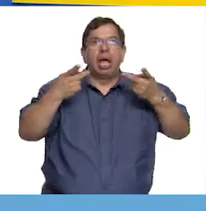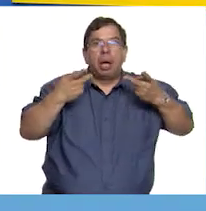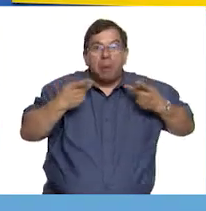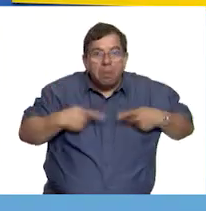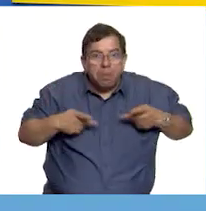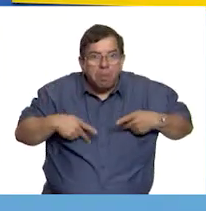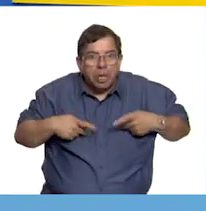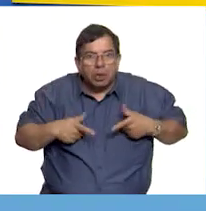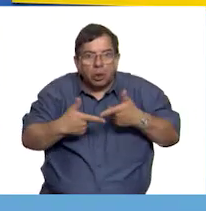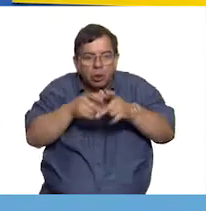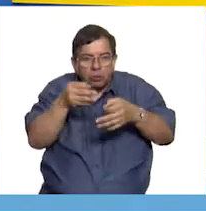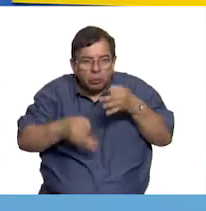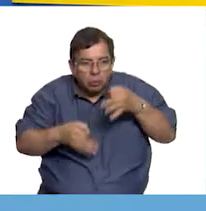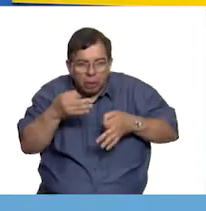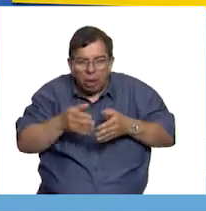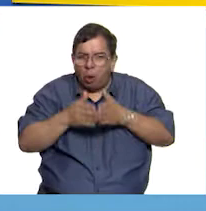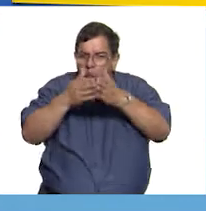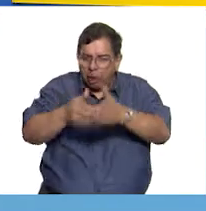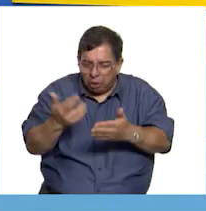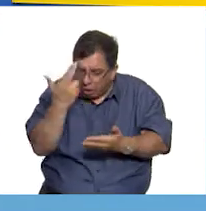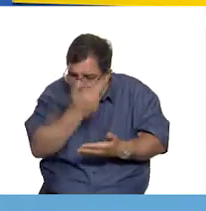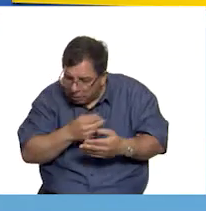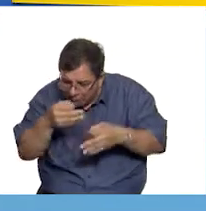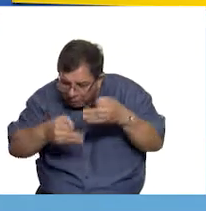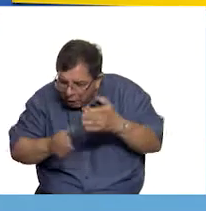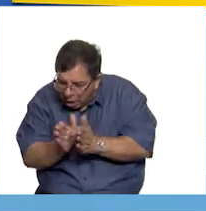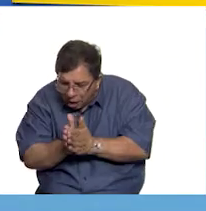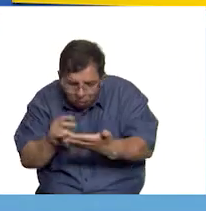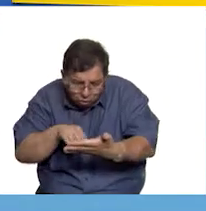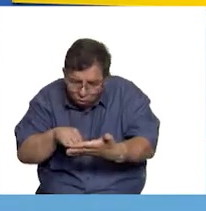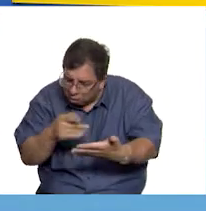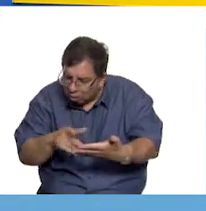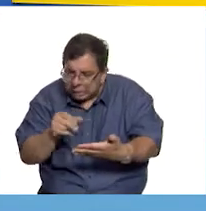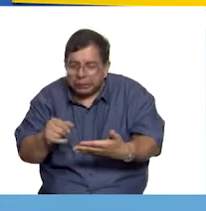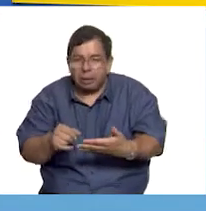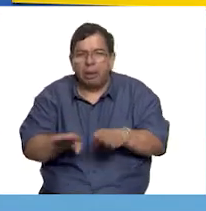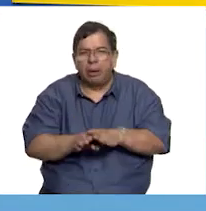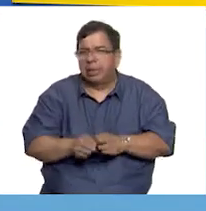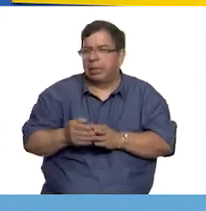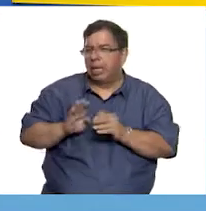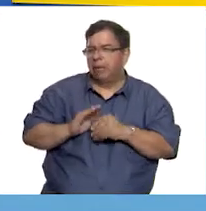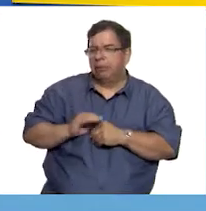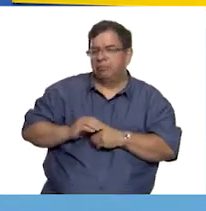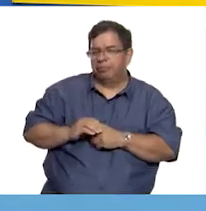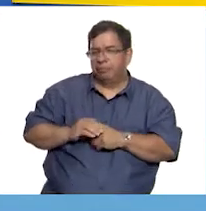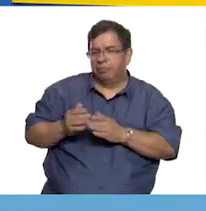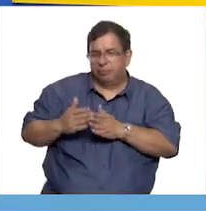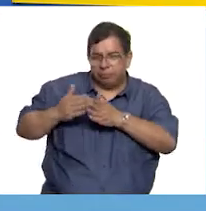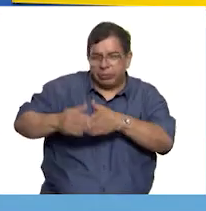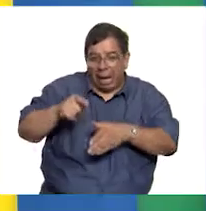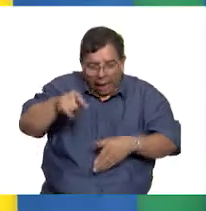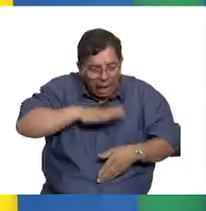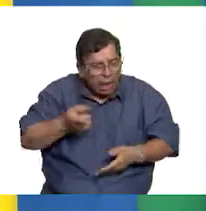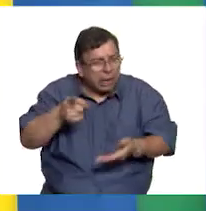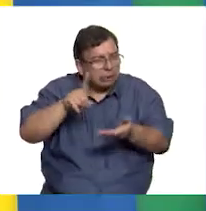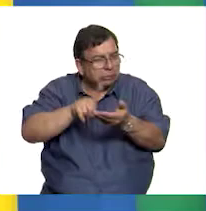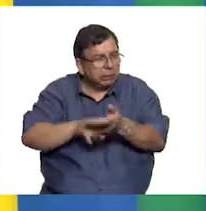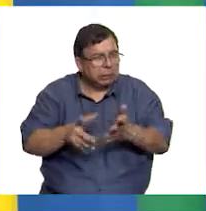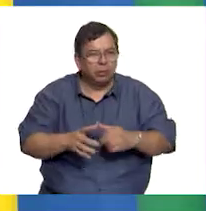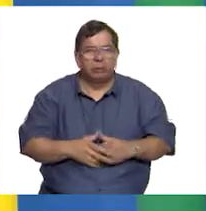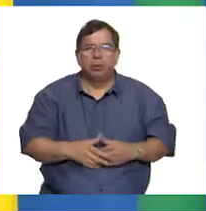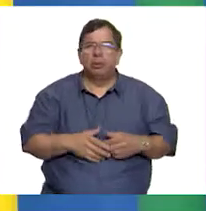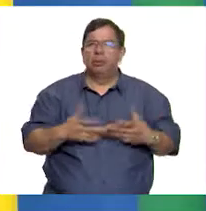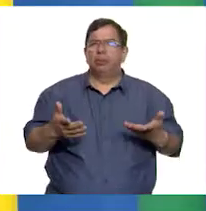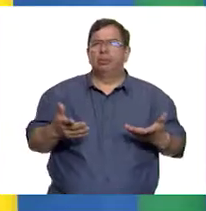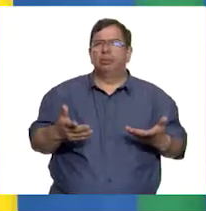revisaba la mercancía de los barcos que venían de Europa o de Filipinas para ver que no viniera alguno. En ese